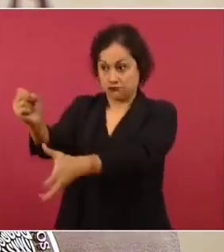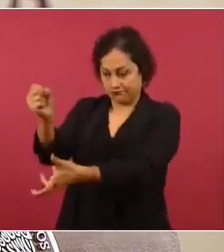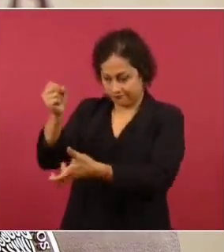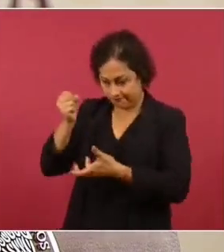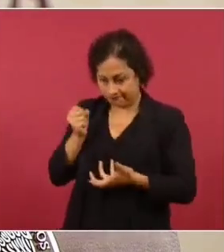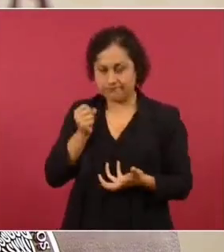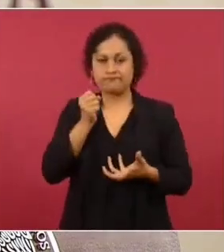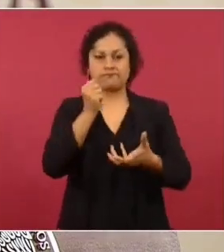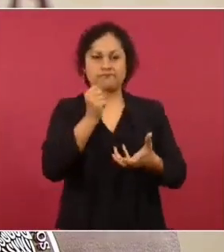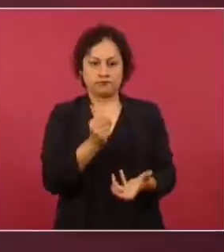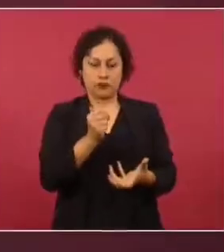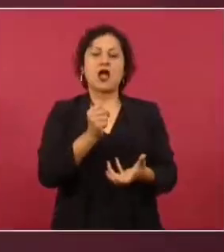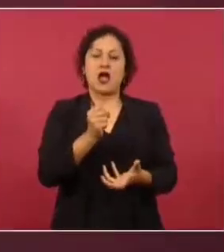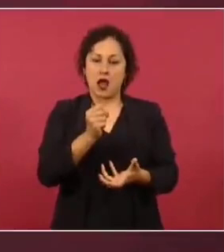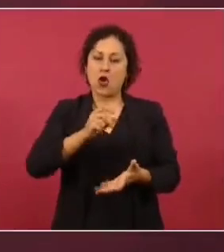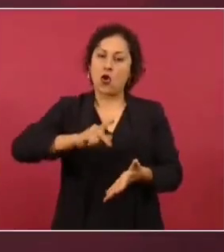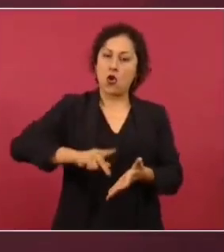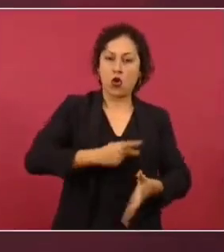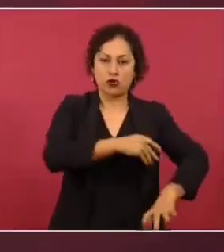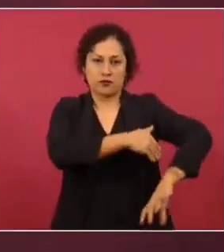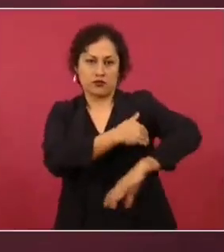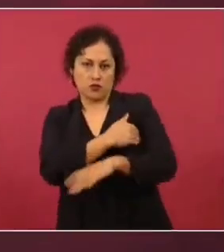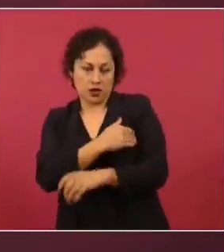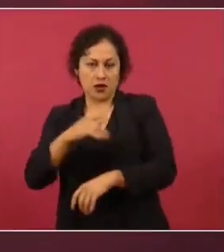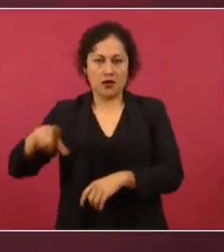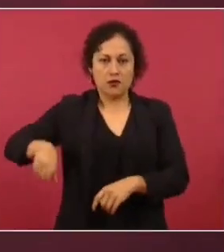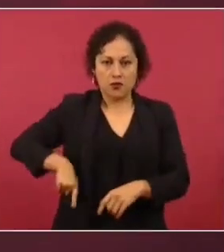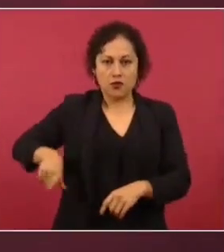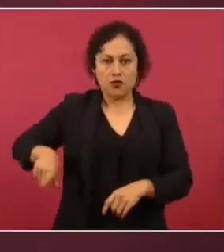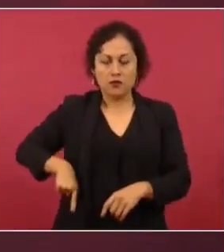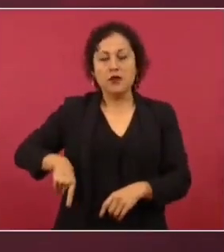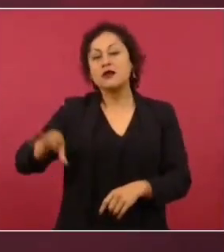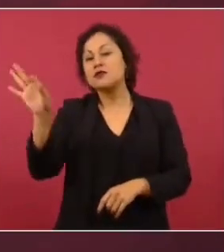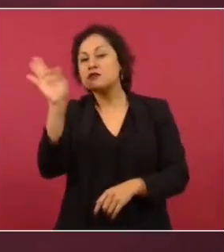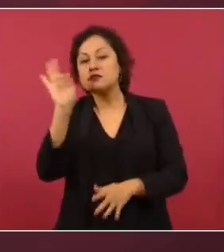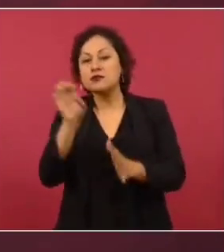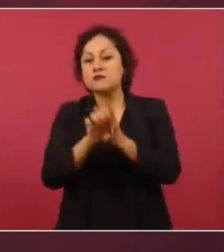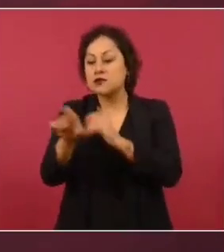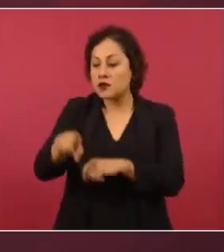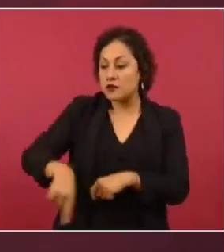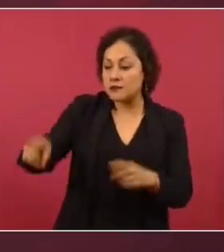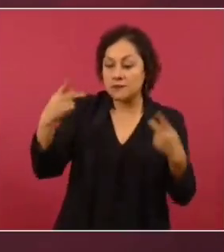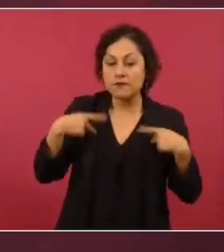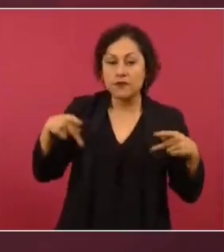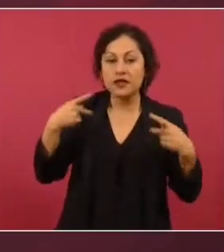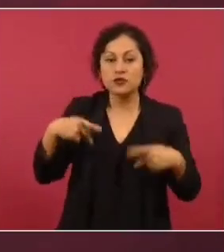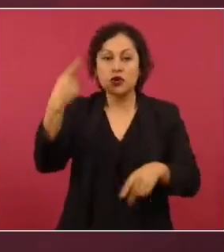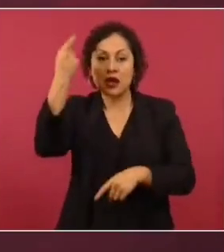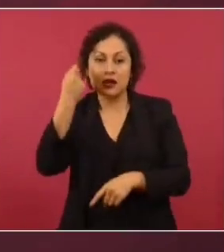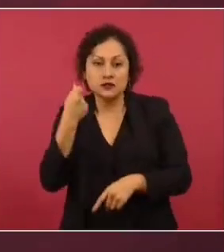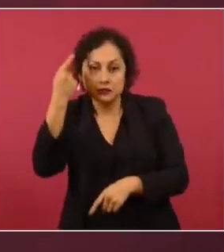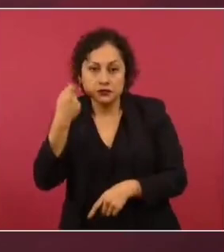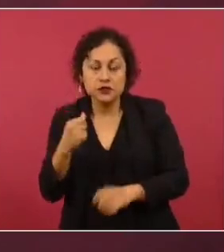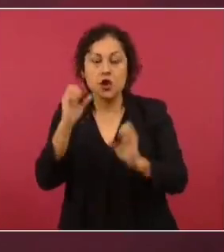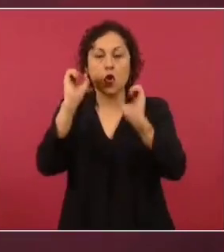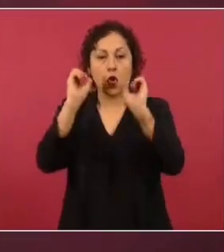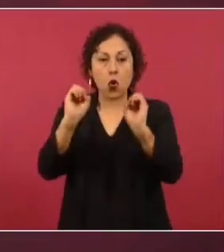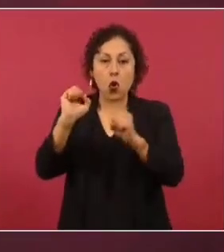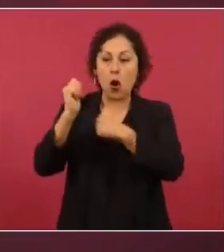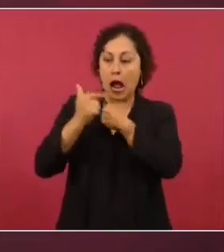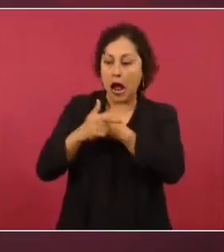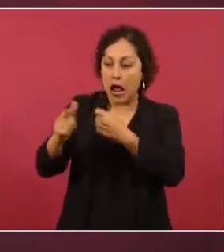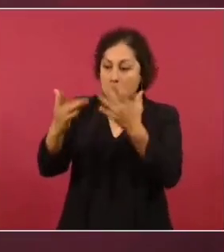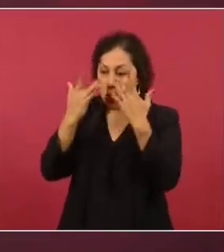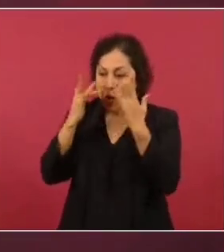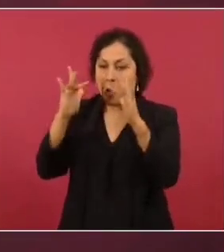reintegrar al erario federal, pero en caso de que hubiese liquidación de algún trabajador, con el dinero de esos fideicomisos se